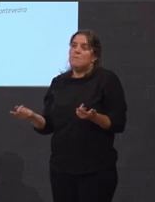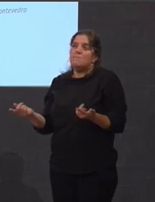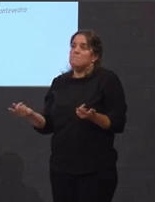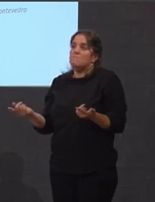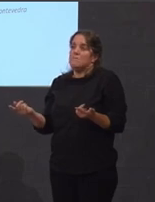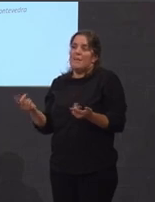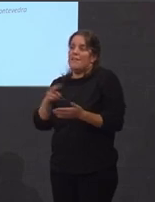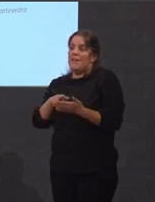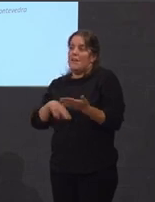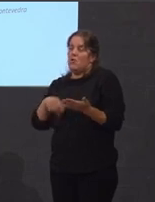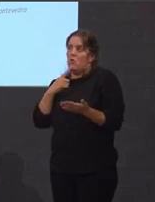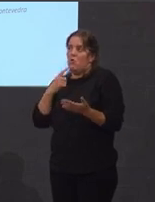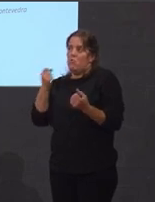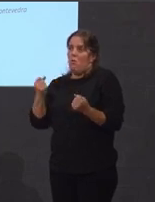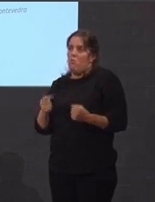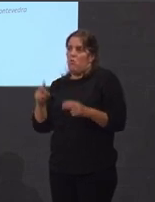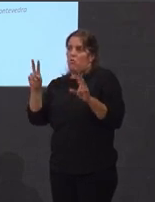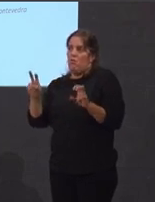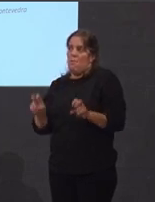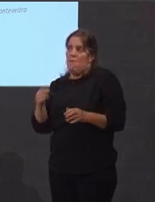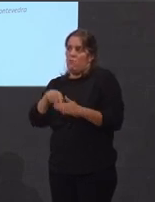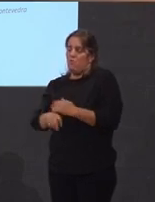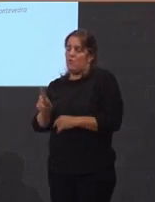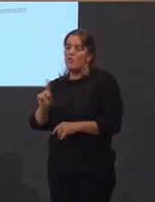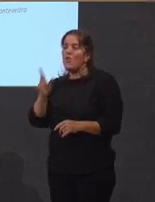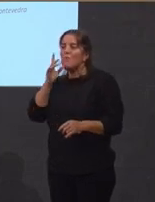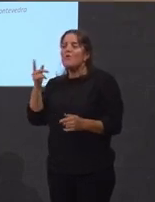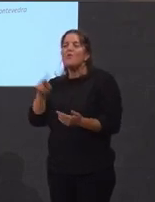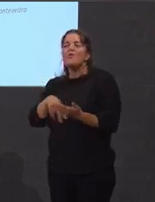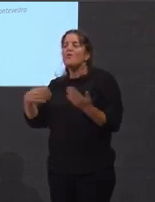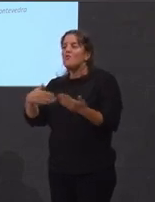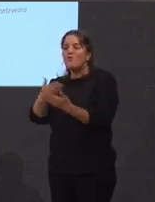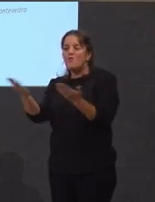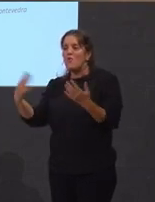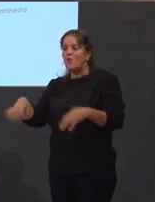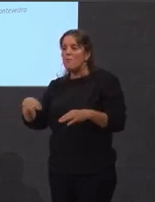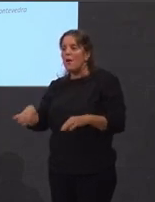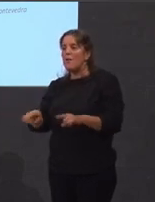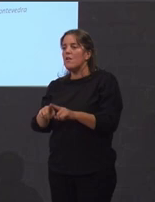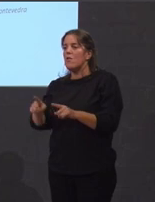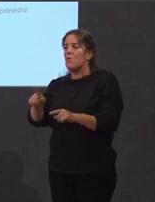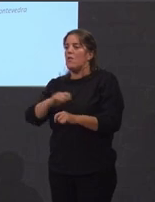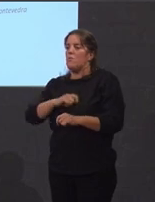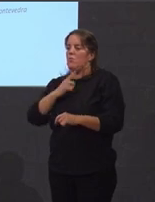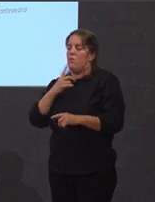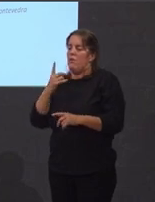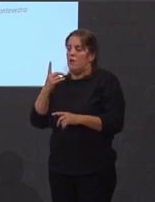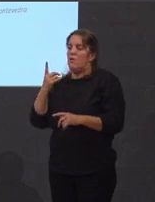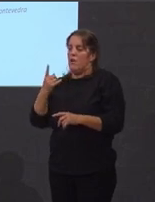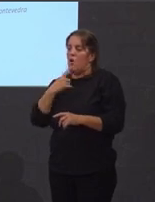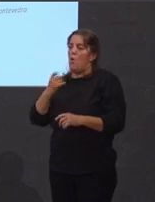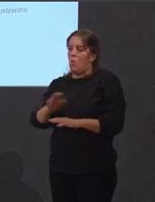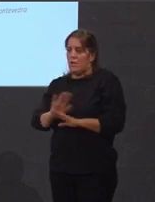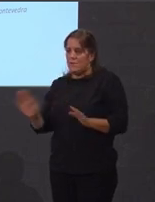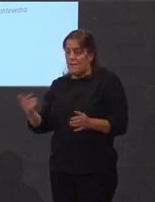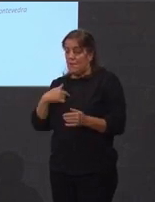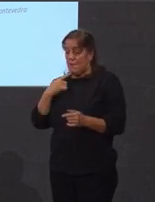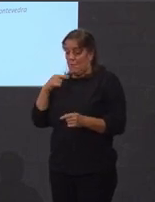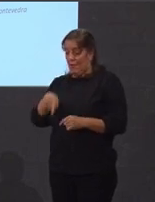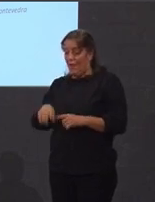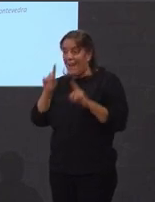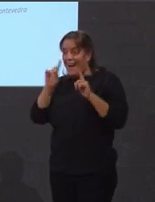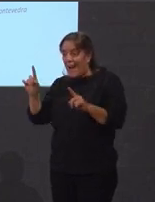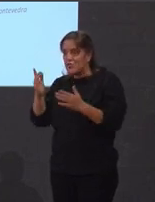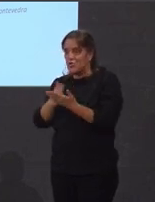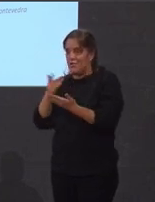moi ducho na materia, pois se lle poden ser moi áridos, non? En este caso é todo o